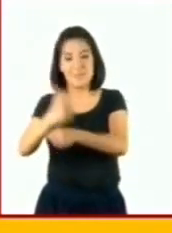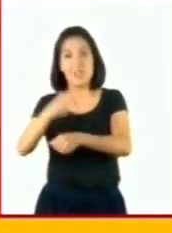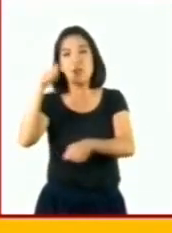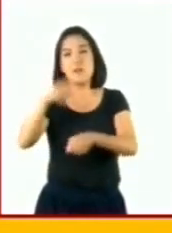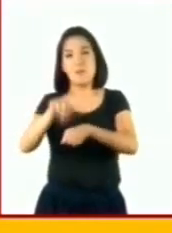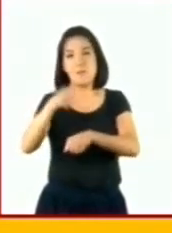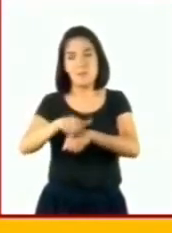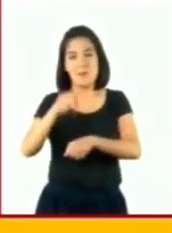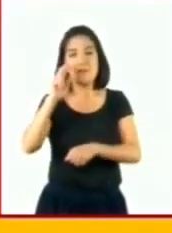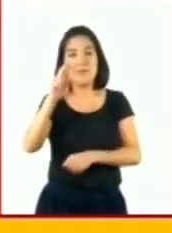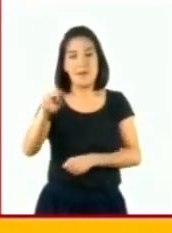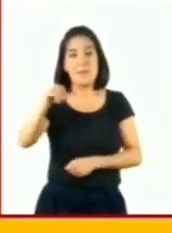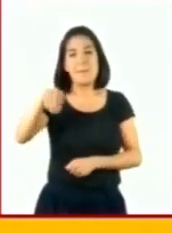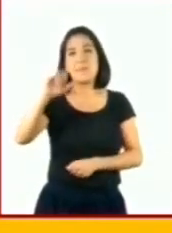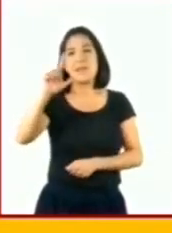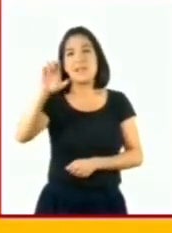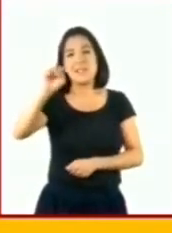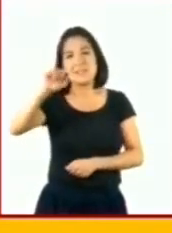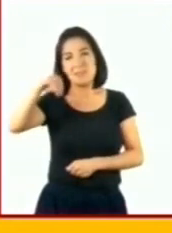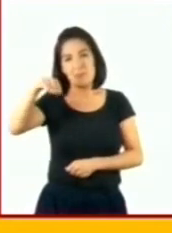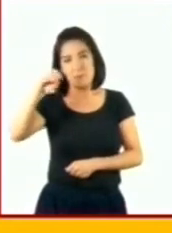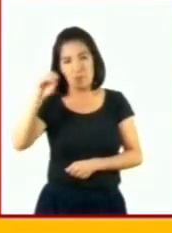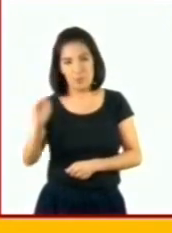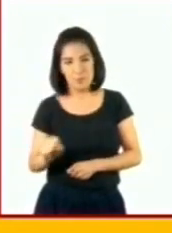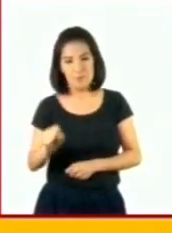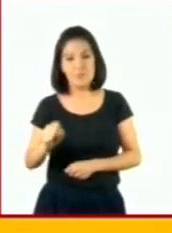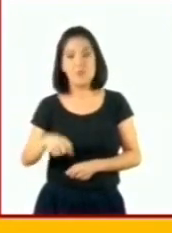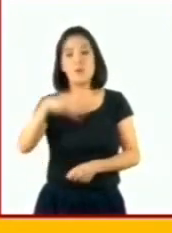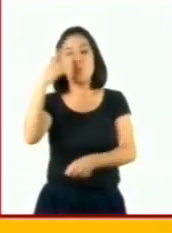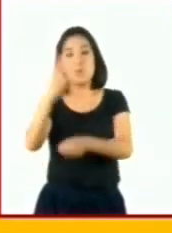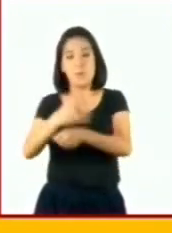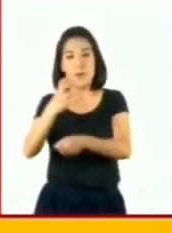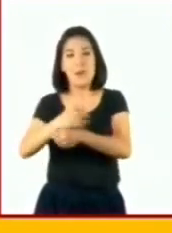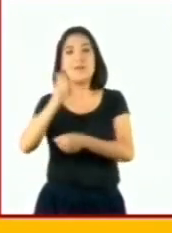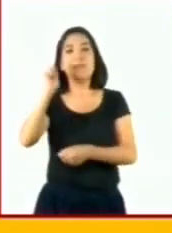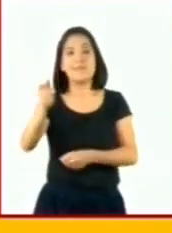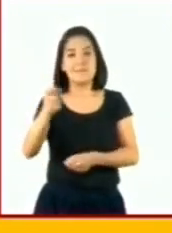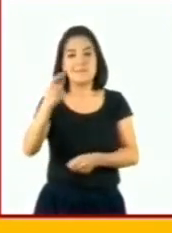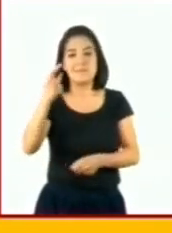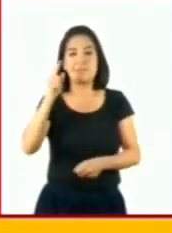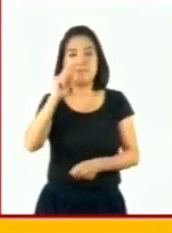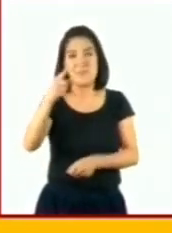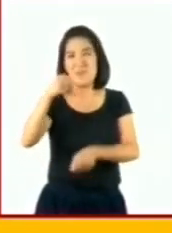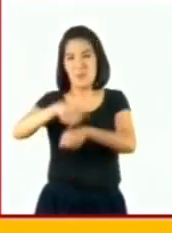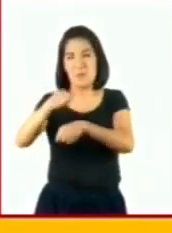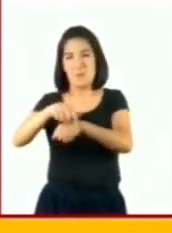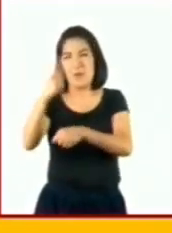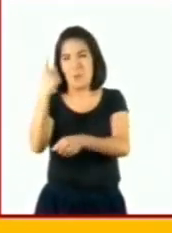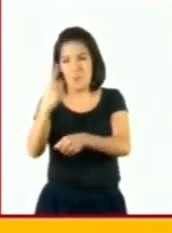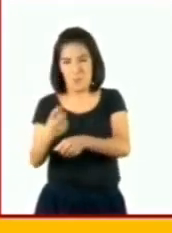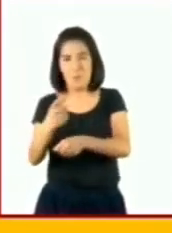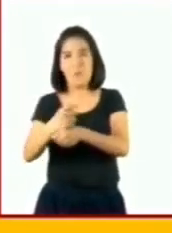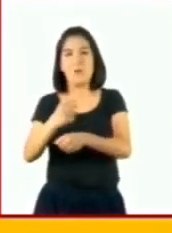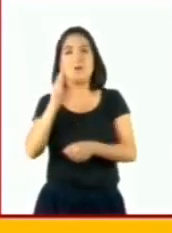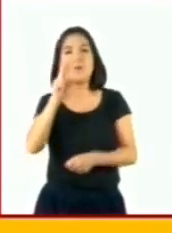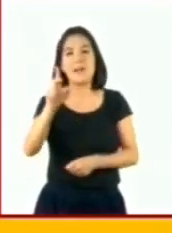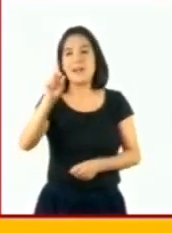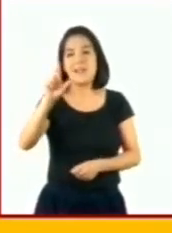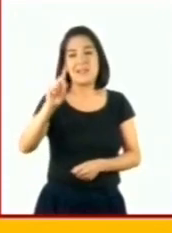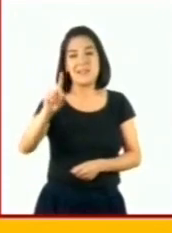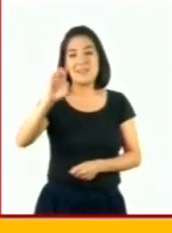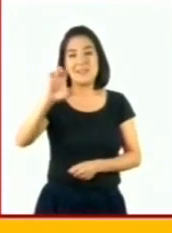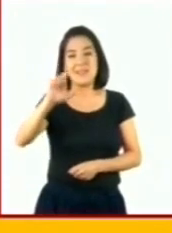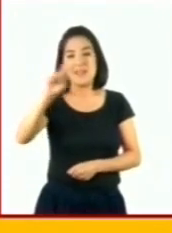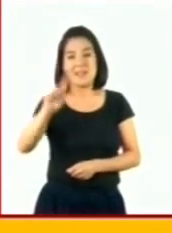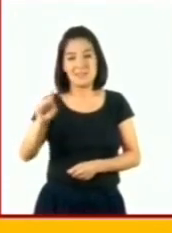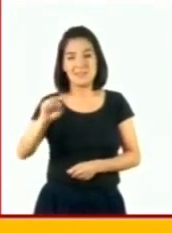7, corresponde a los milésimos. En la cuarta posición, donde está el número 1, corresponde a los diez milésimos.